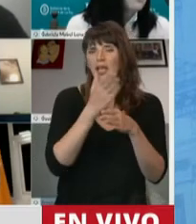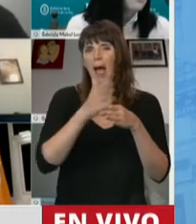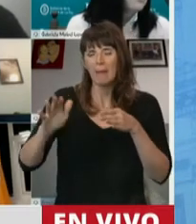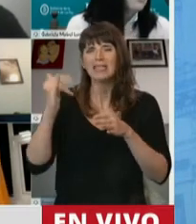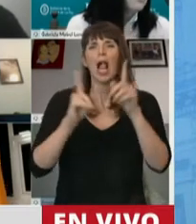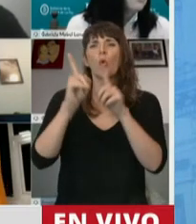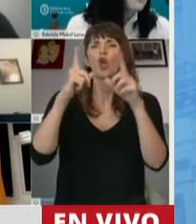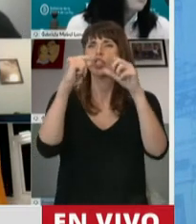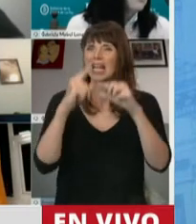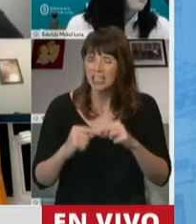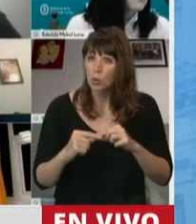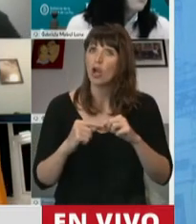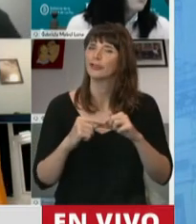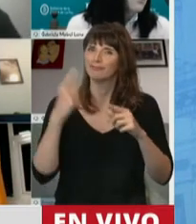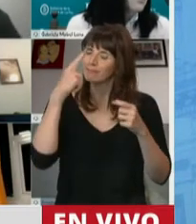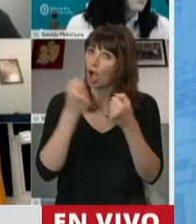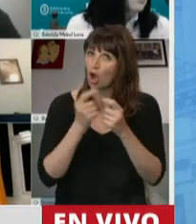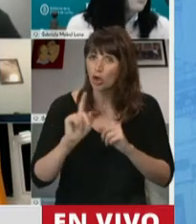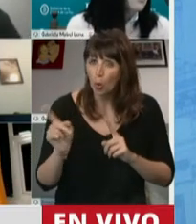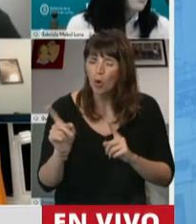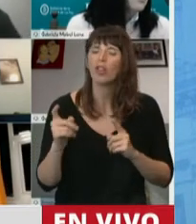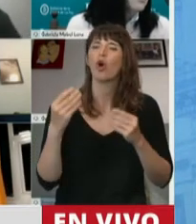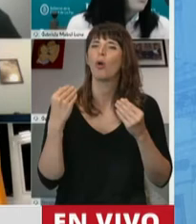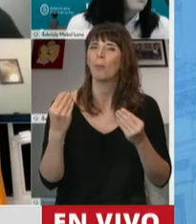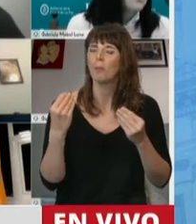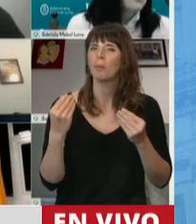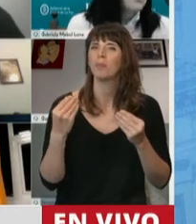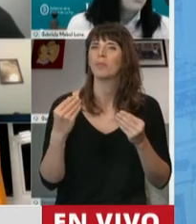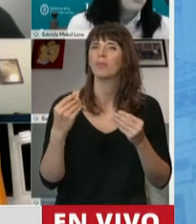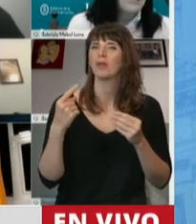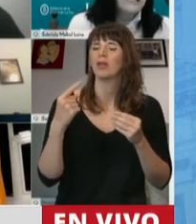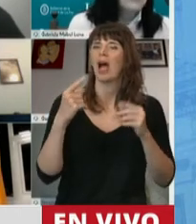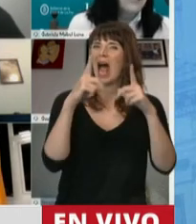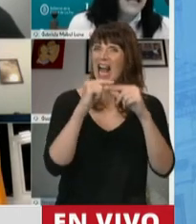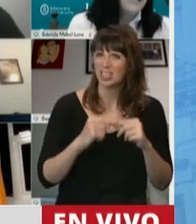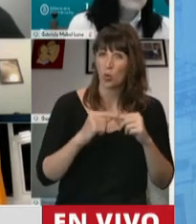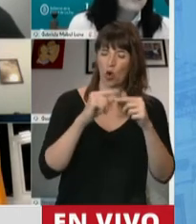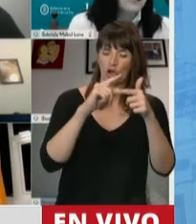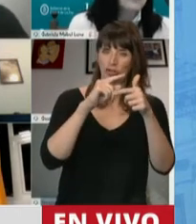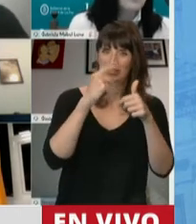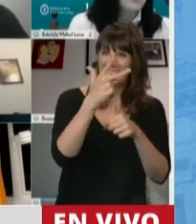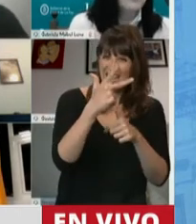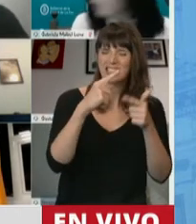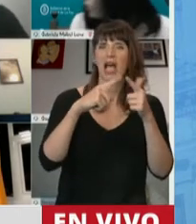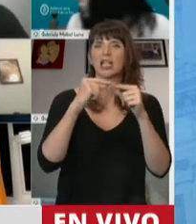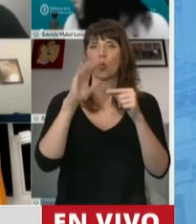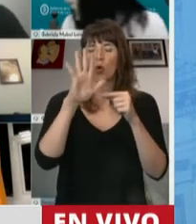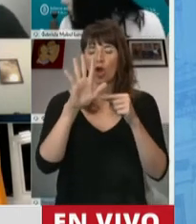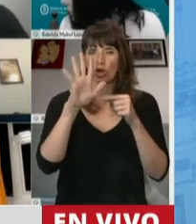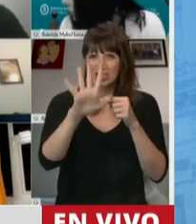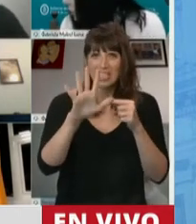algunos de los artículos en línea, lo que planteaba nuestro miembro informante, en los artículos 3, 4, el 5,